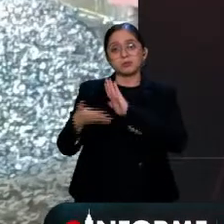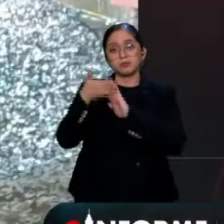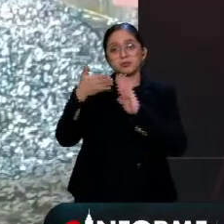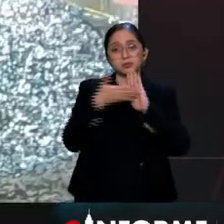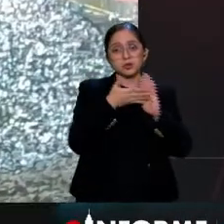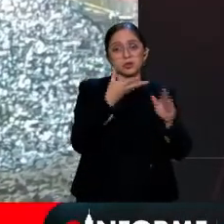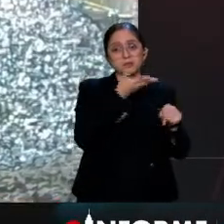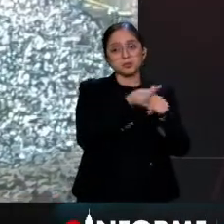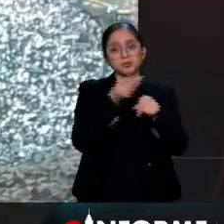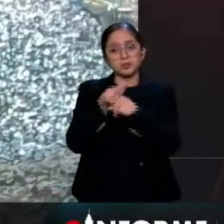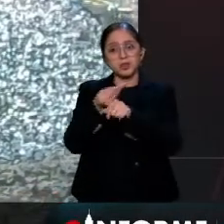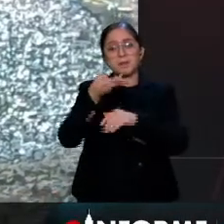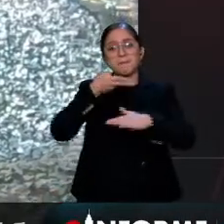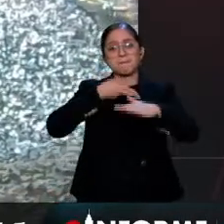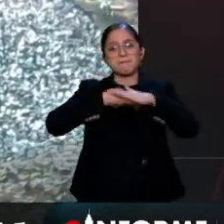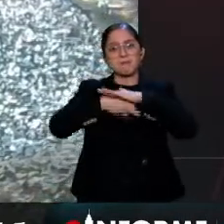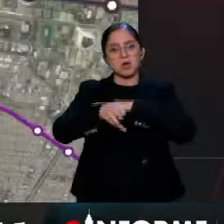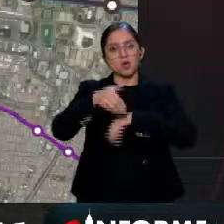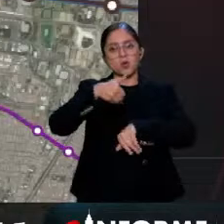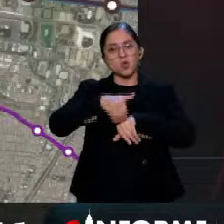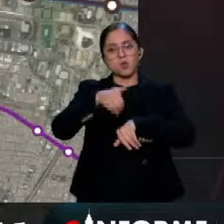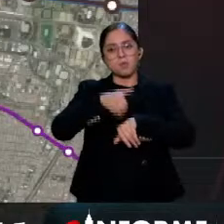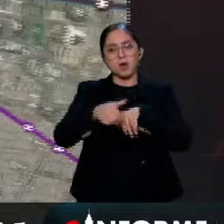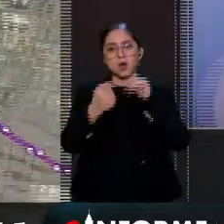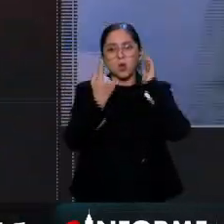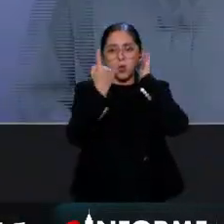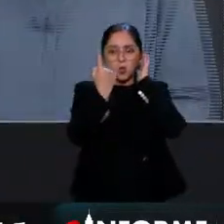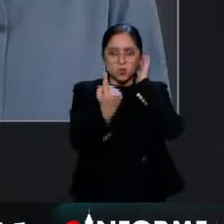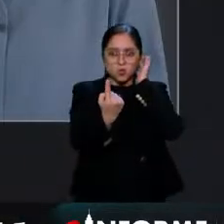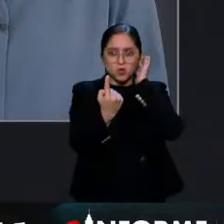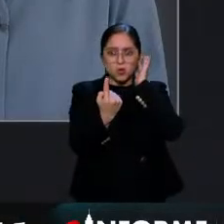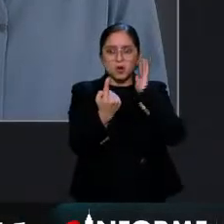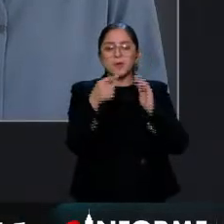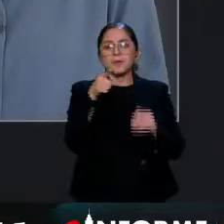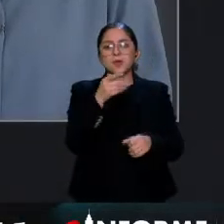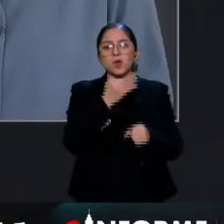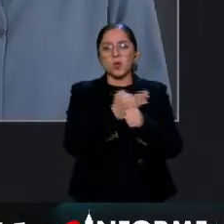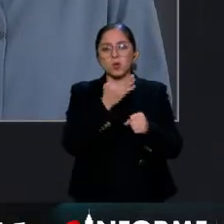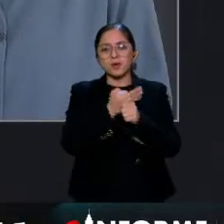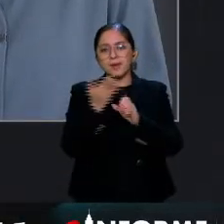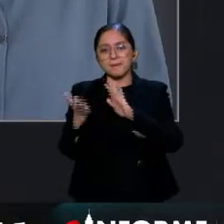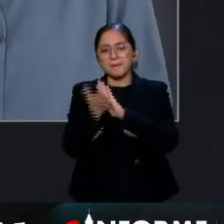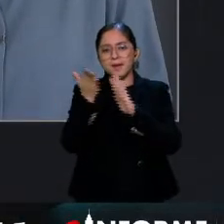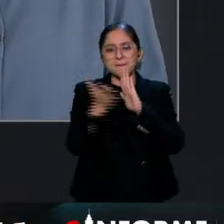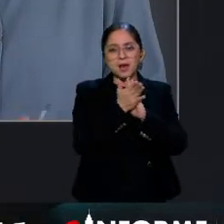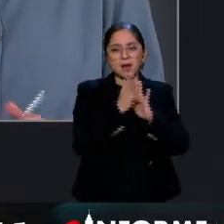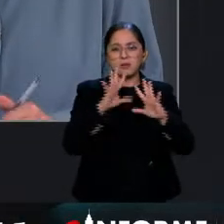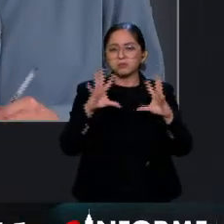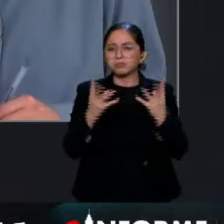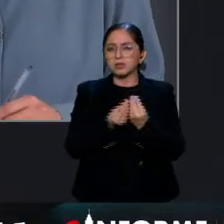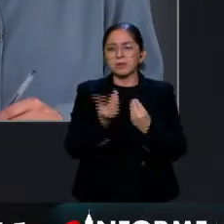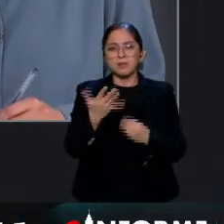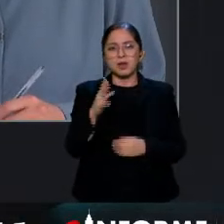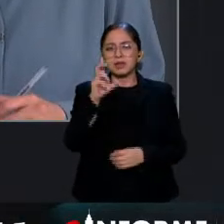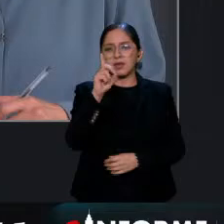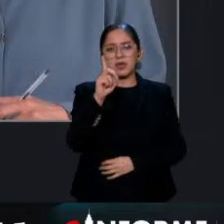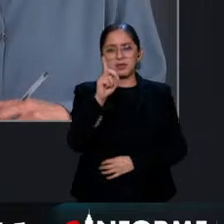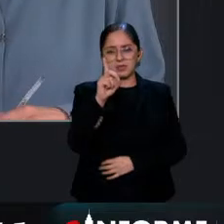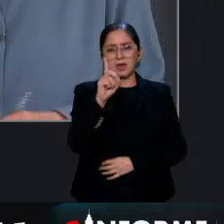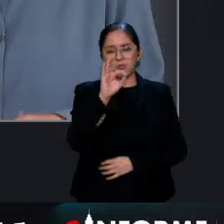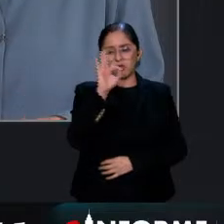avanzan para la línea 1 del metro la primera etapa del proyecto ya registra un avance del 30% y lo más